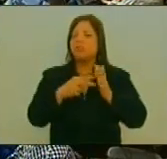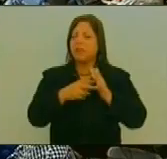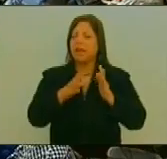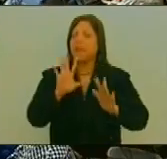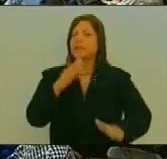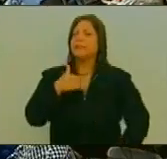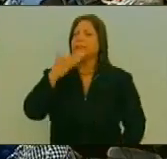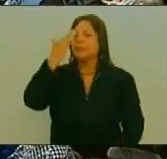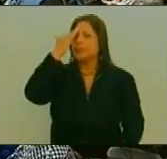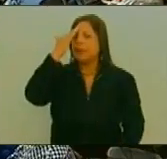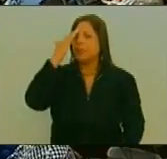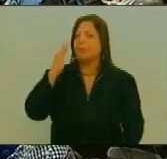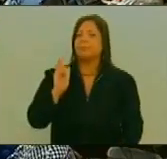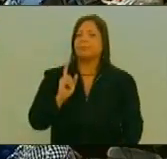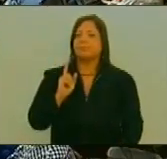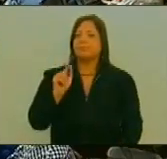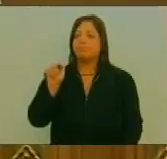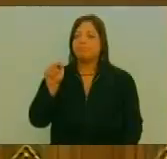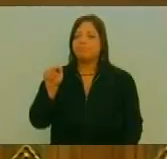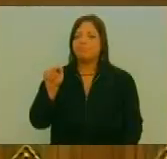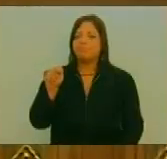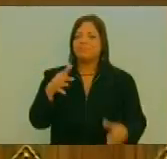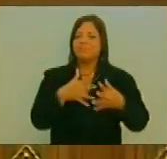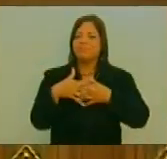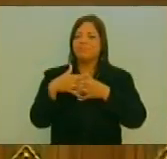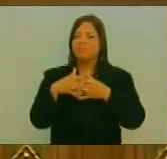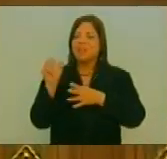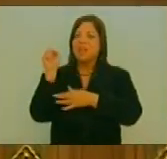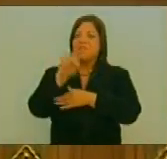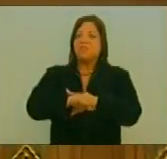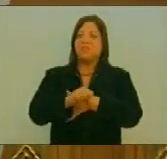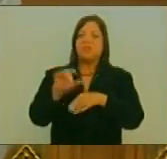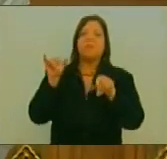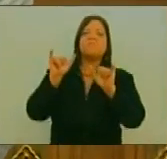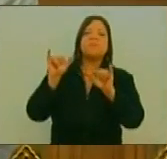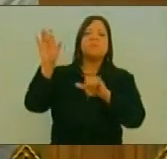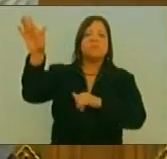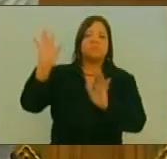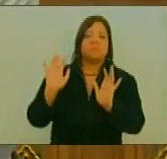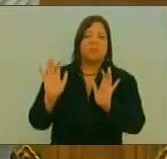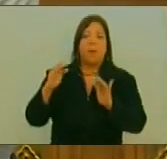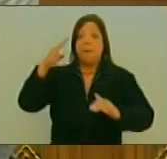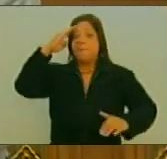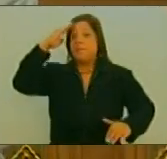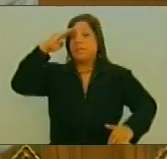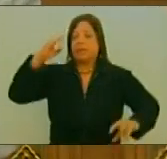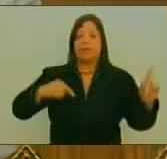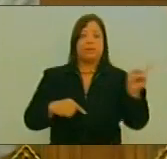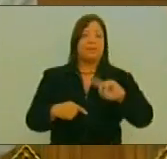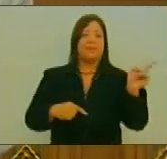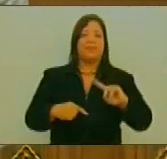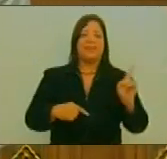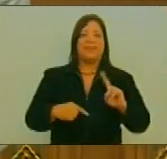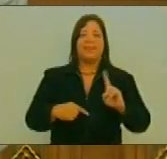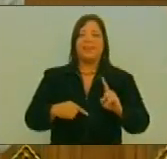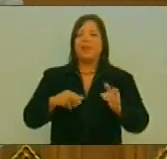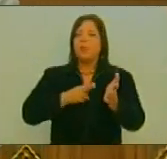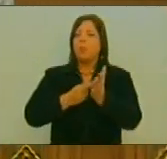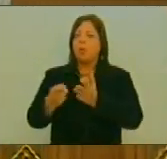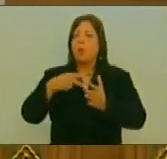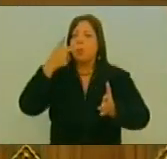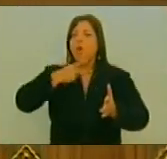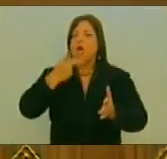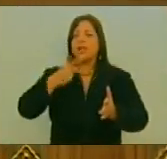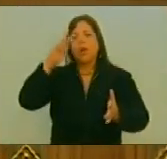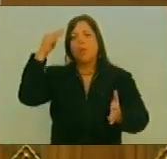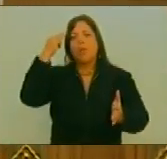Porque es allí Donde el imperialismo Se derrota No es en lo militar Es en las razones Éticas Políticas